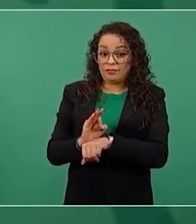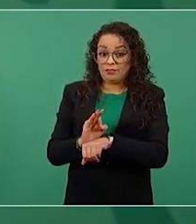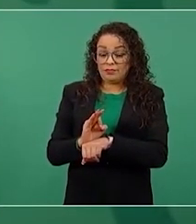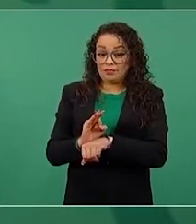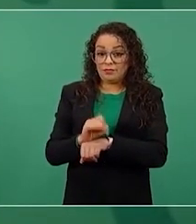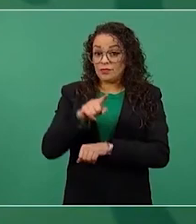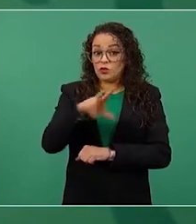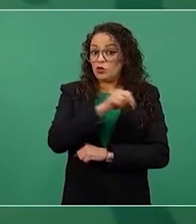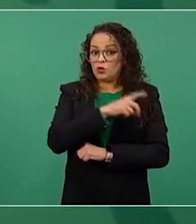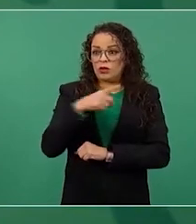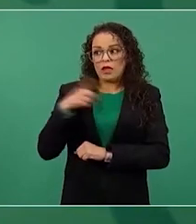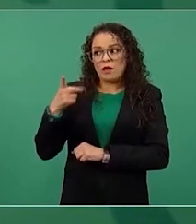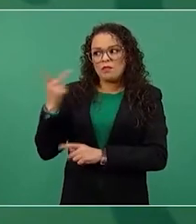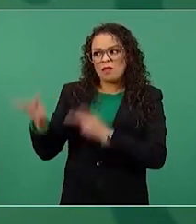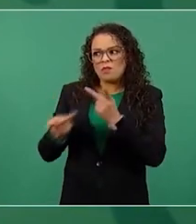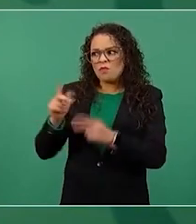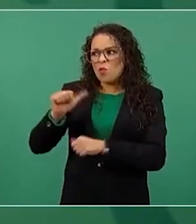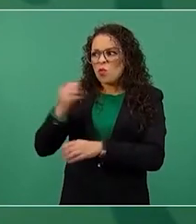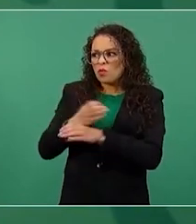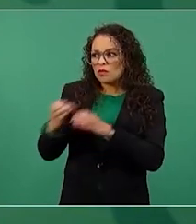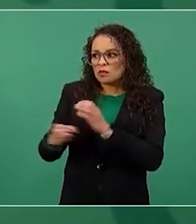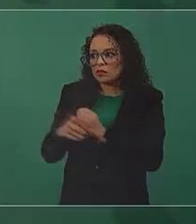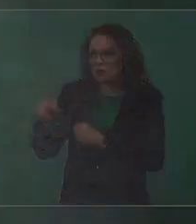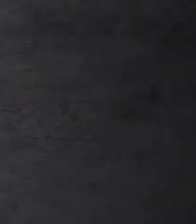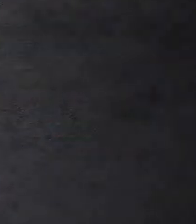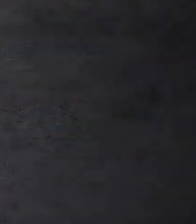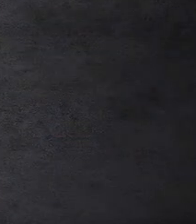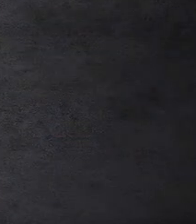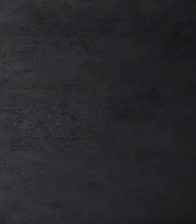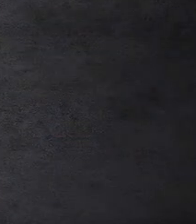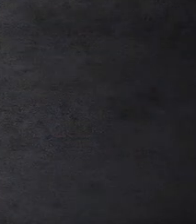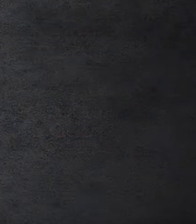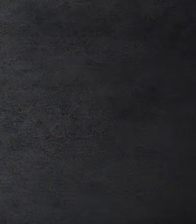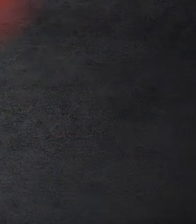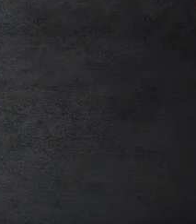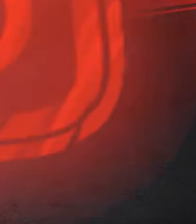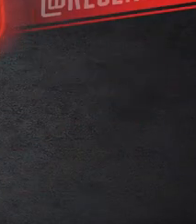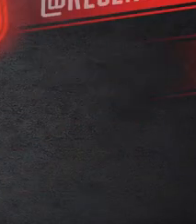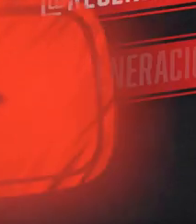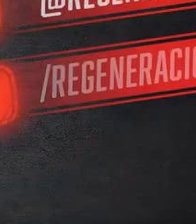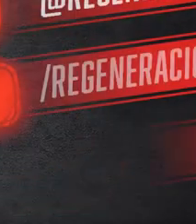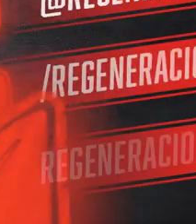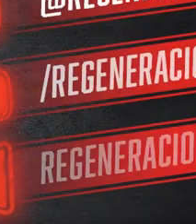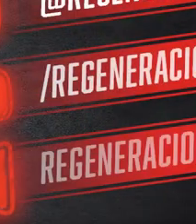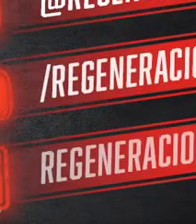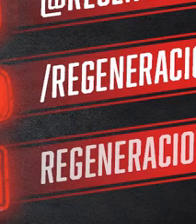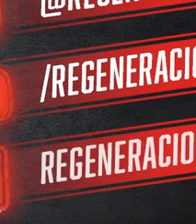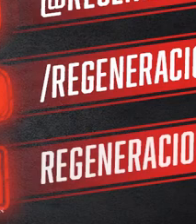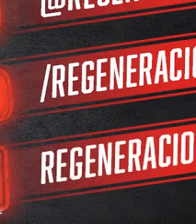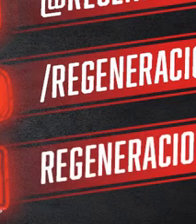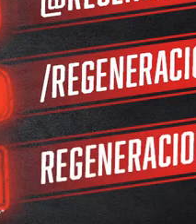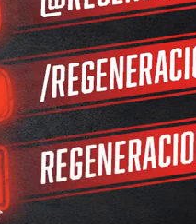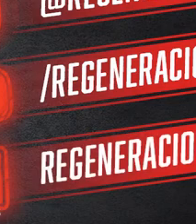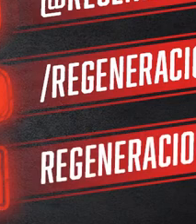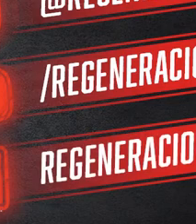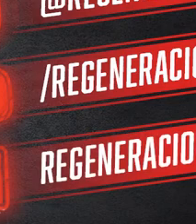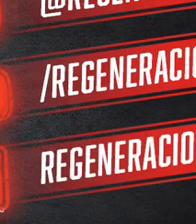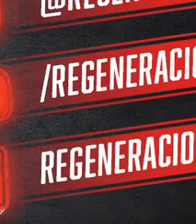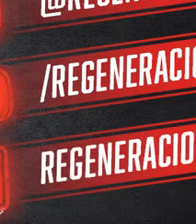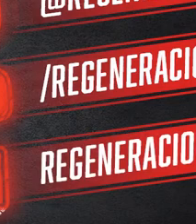incómodas a un un un un un un Gracias por ver el